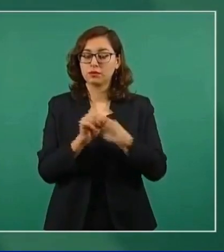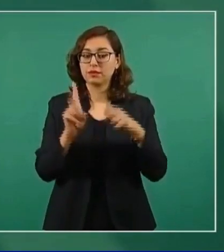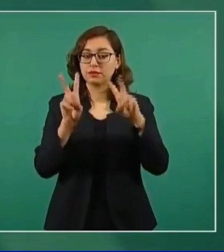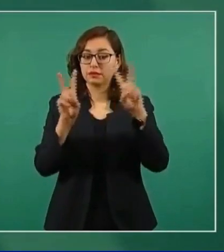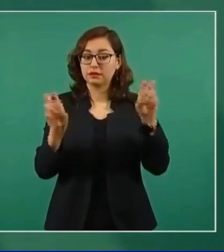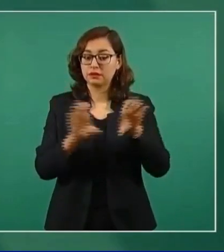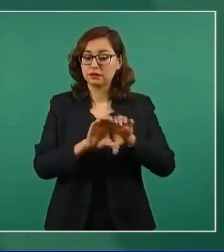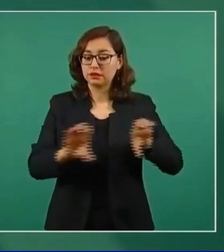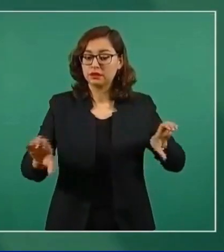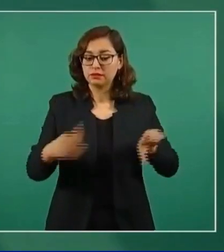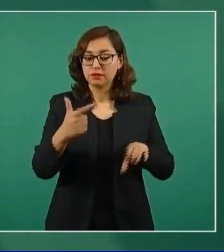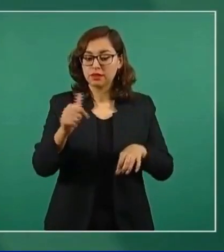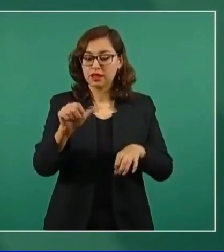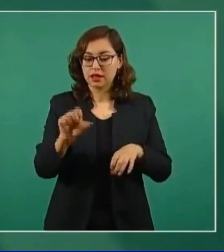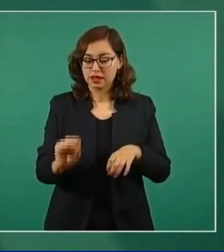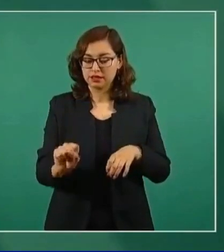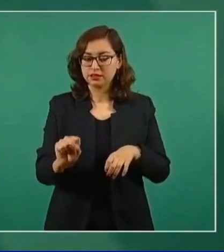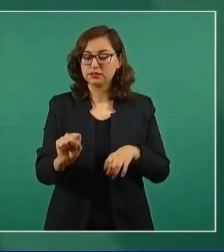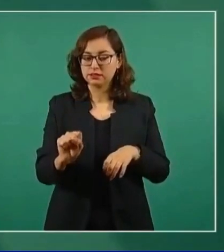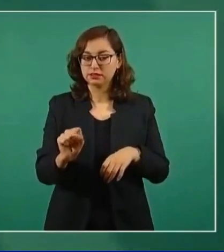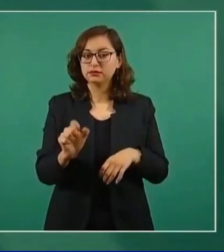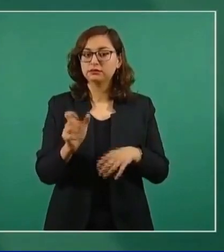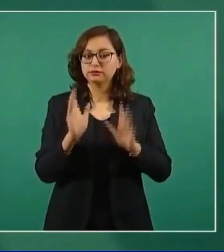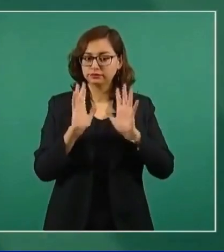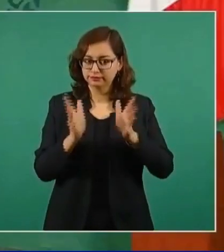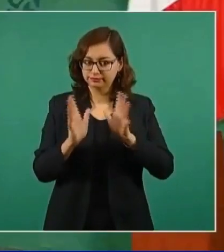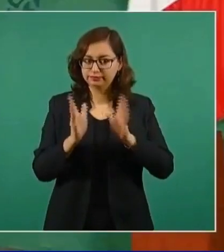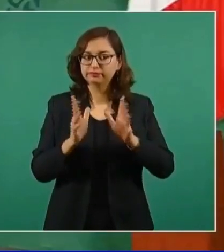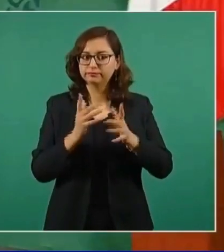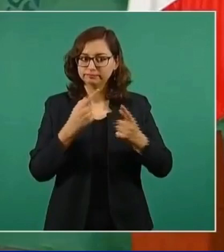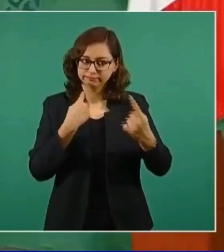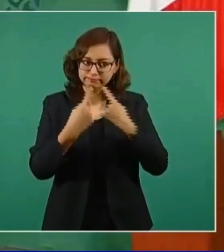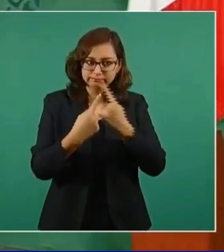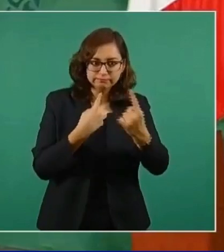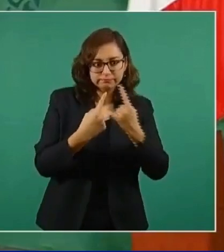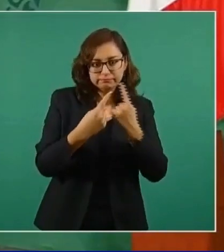que ya se está llegando a un acuerdo.